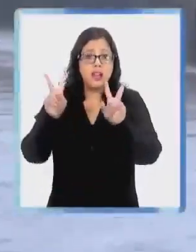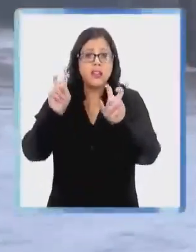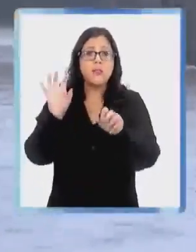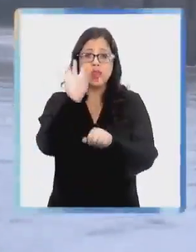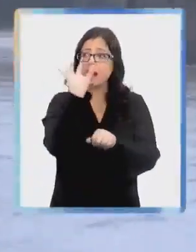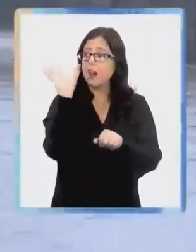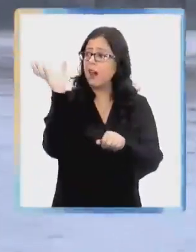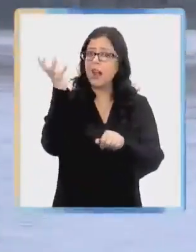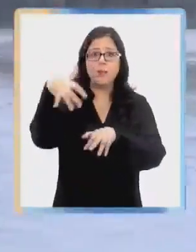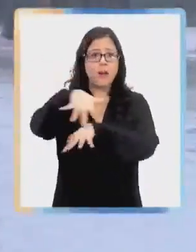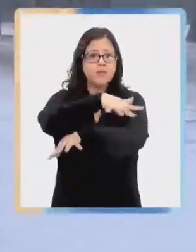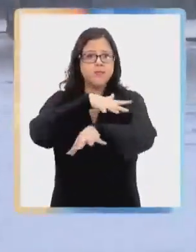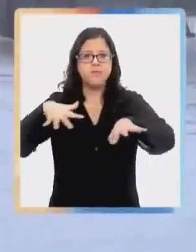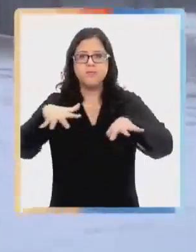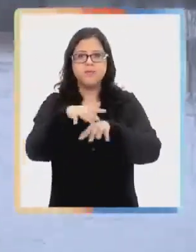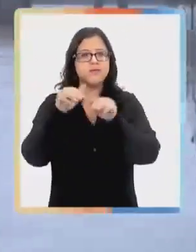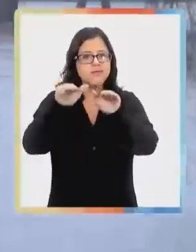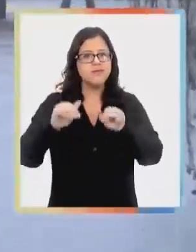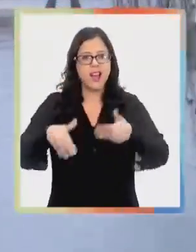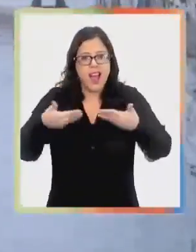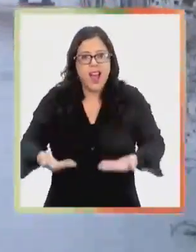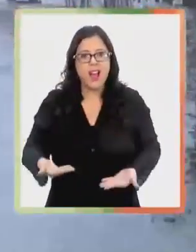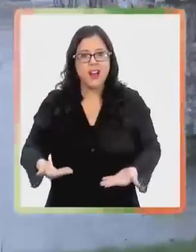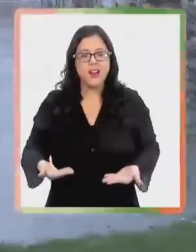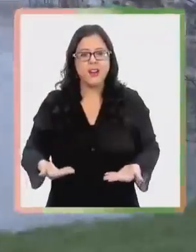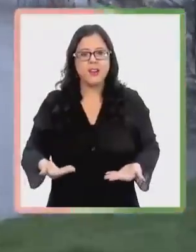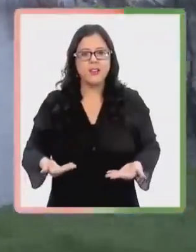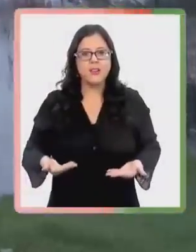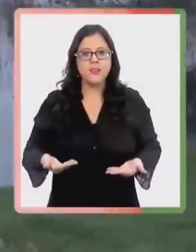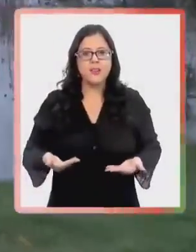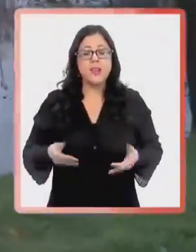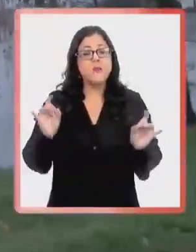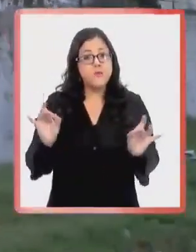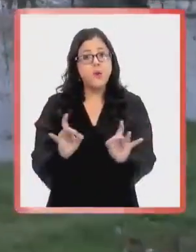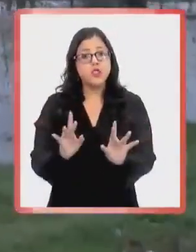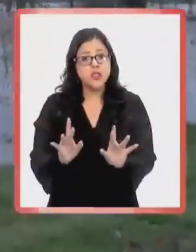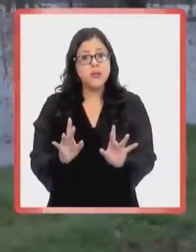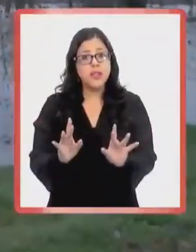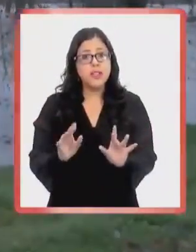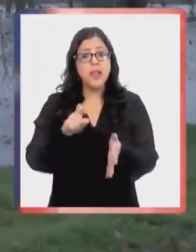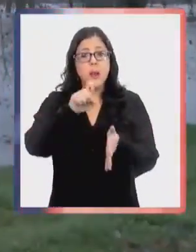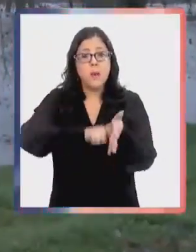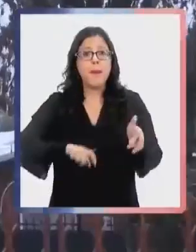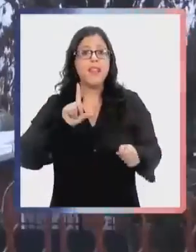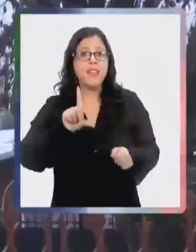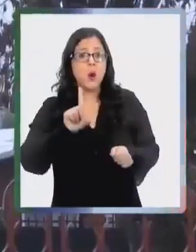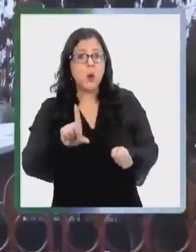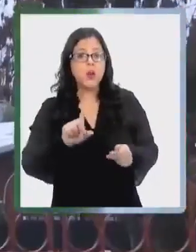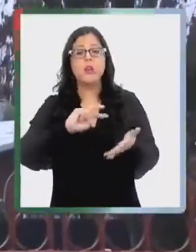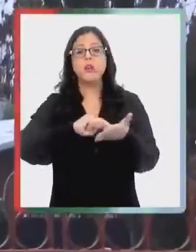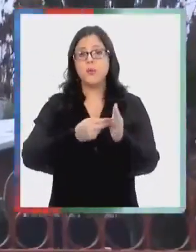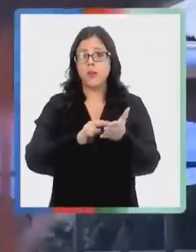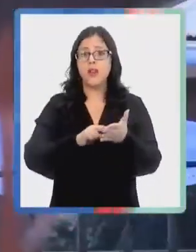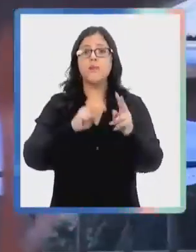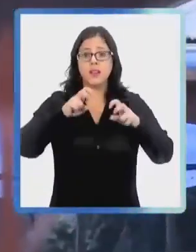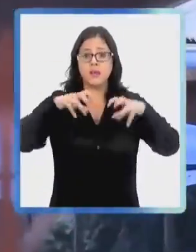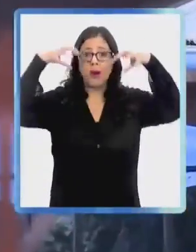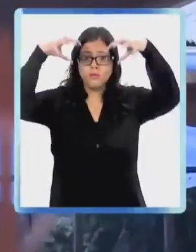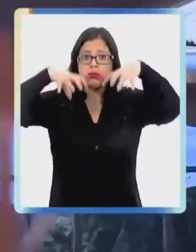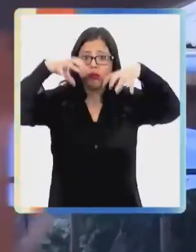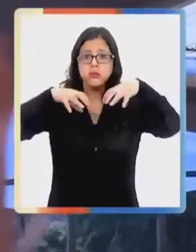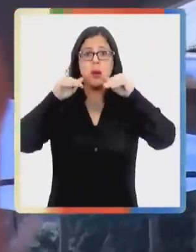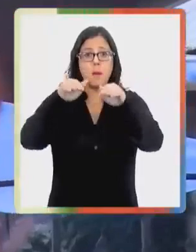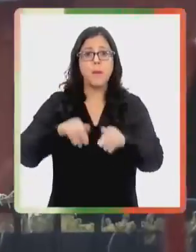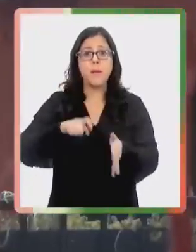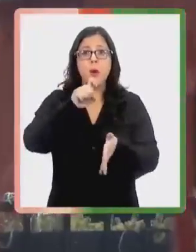como la que actualmente tenemos y es muy probable que julio termine con déficit de lluvia, como lo fue junio